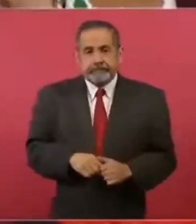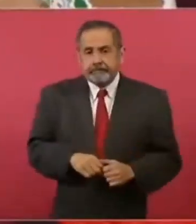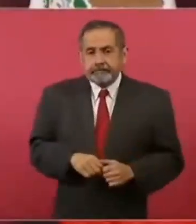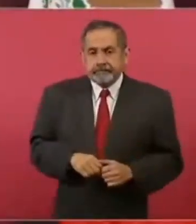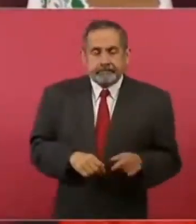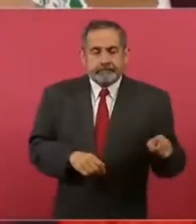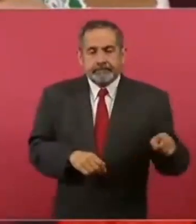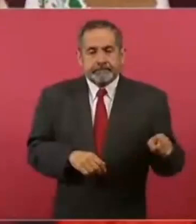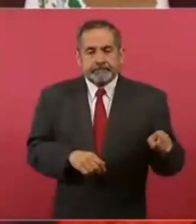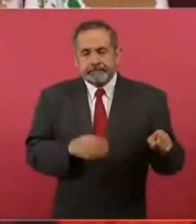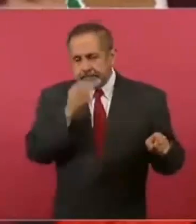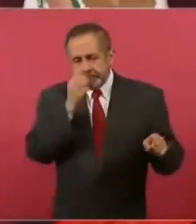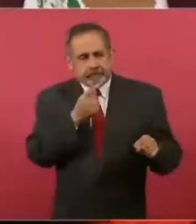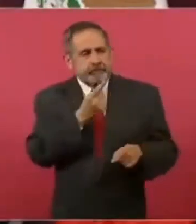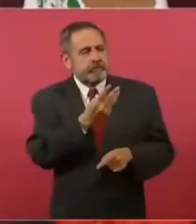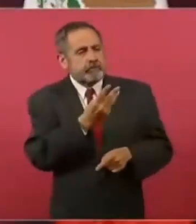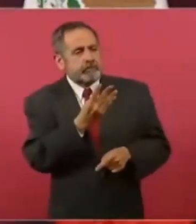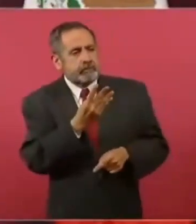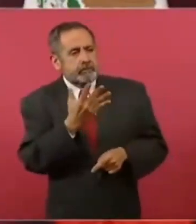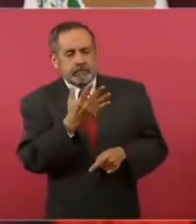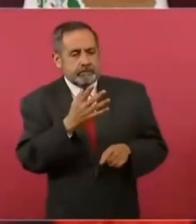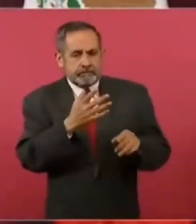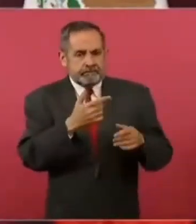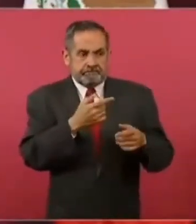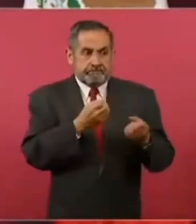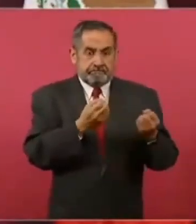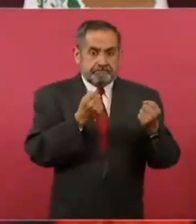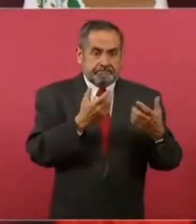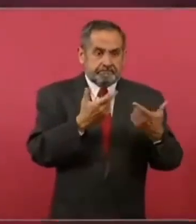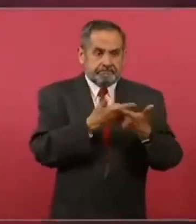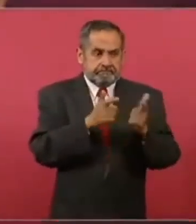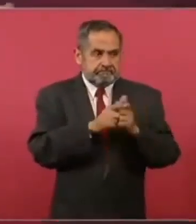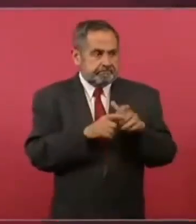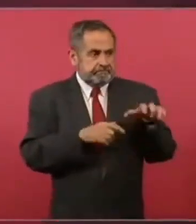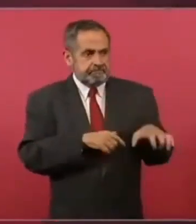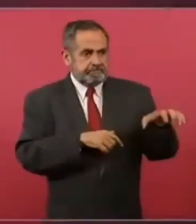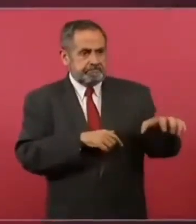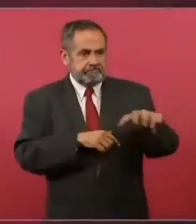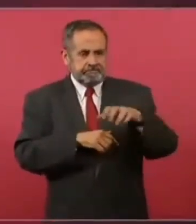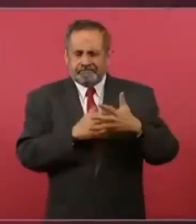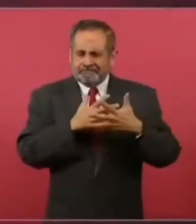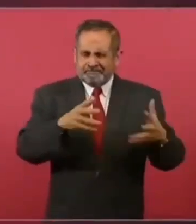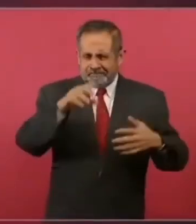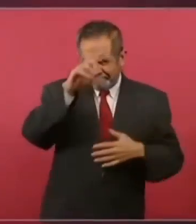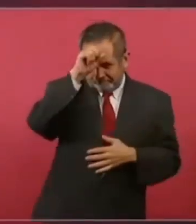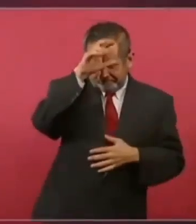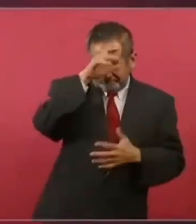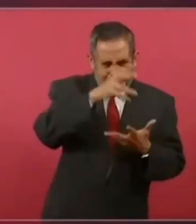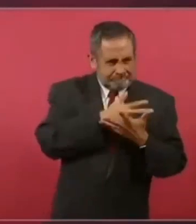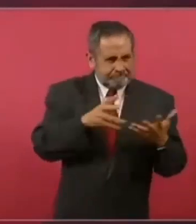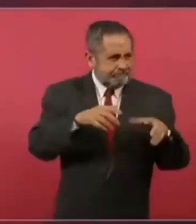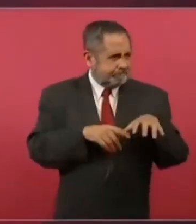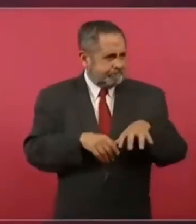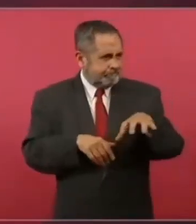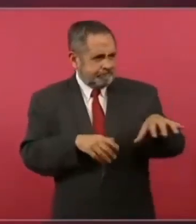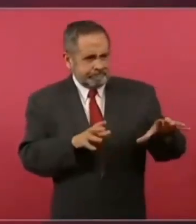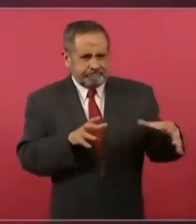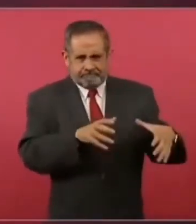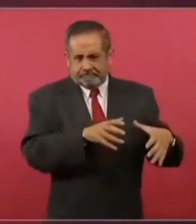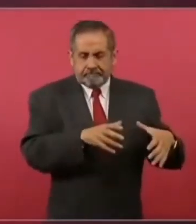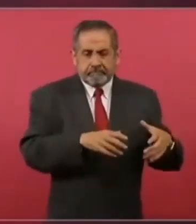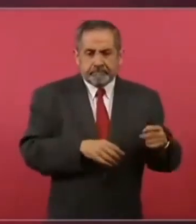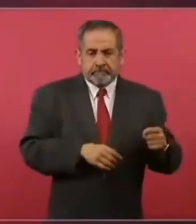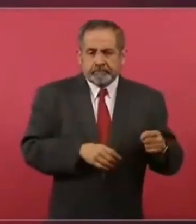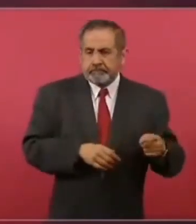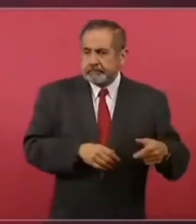solo son tres, cuatro, cinco grandes empresas mineras, sino,